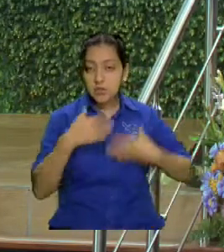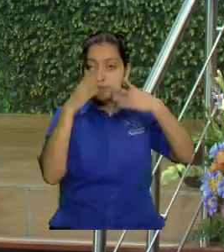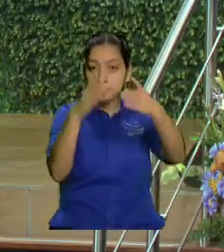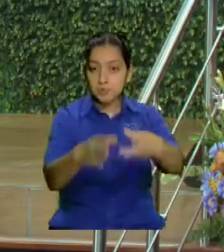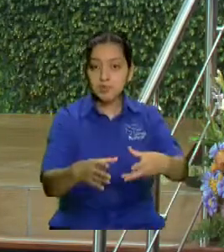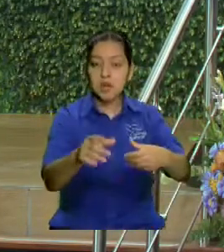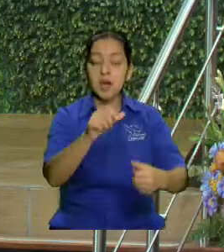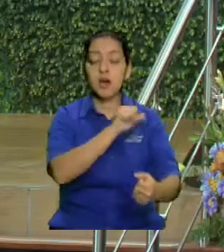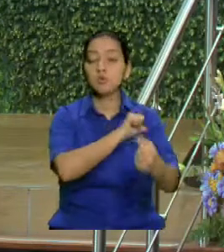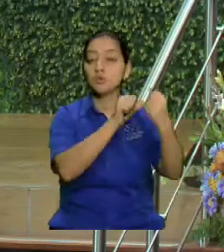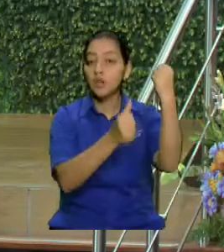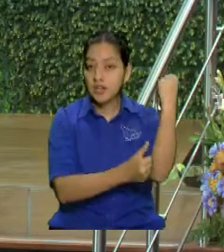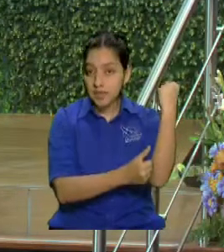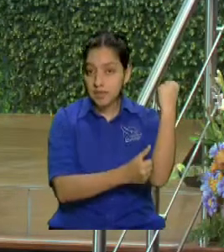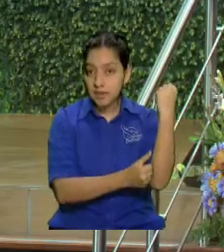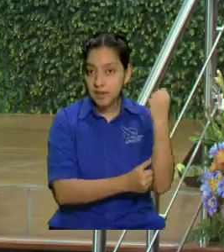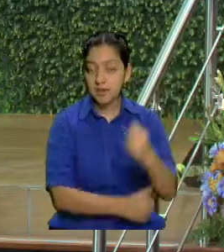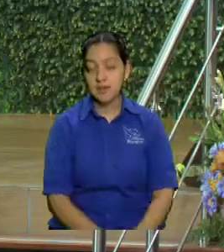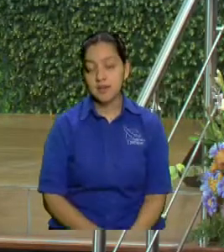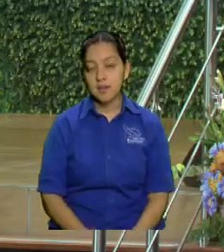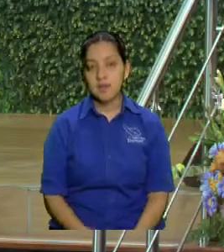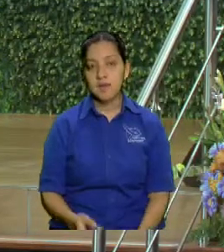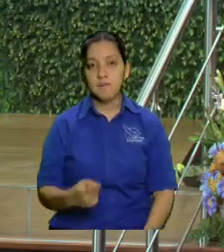pero lo que sí dice es ¿y a ti qué?